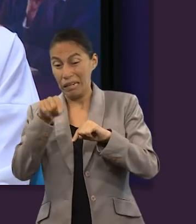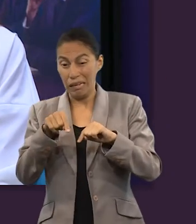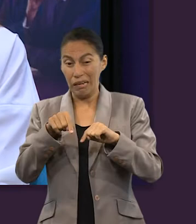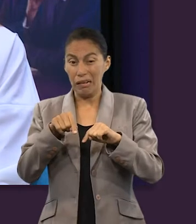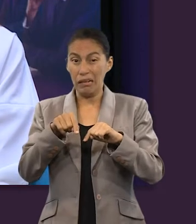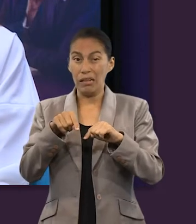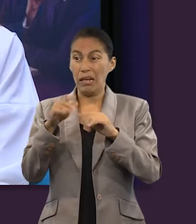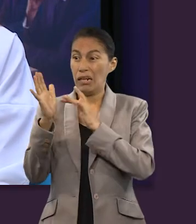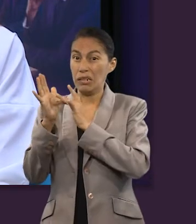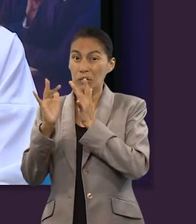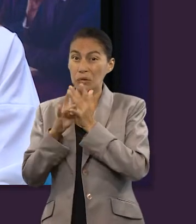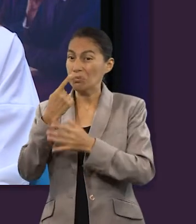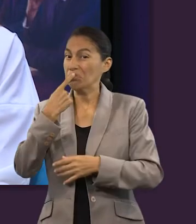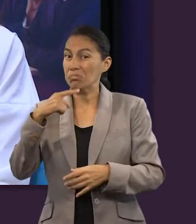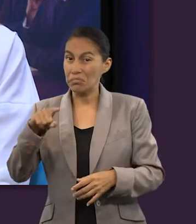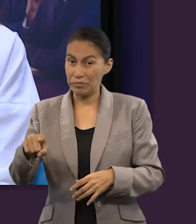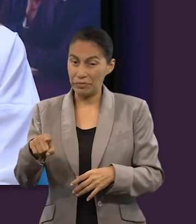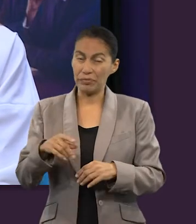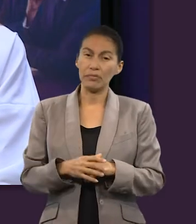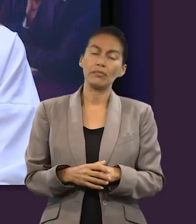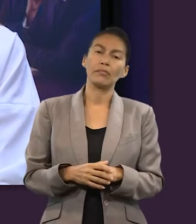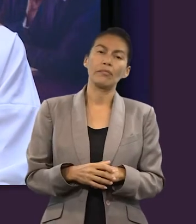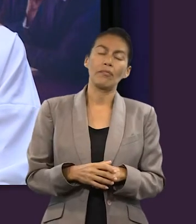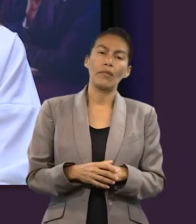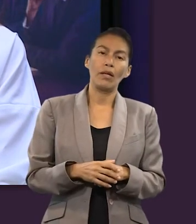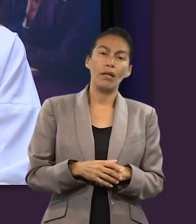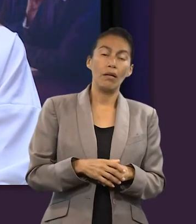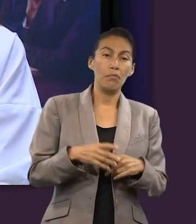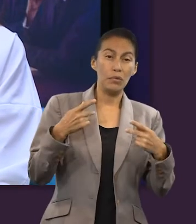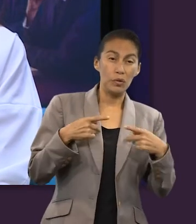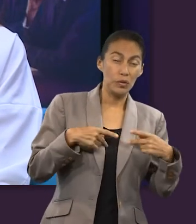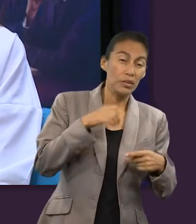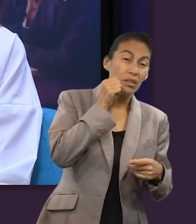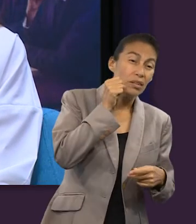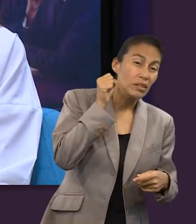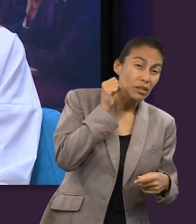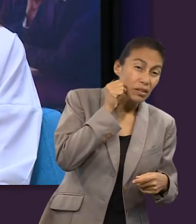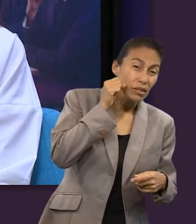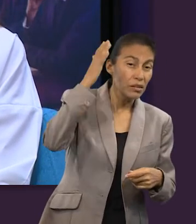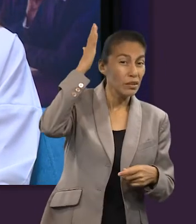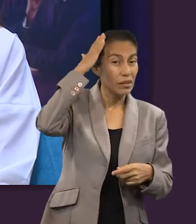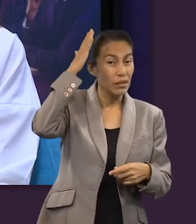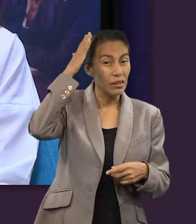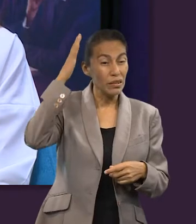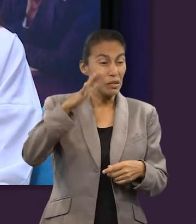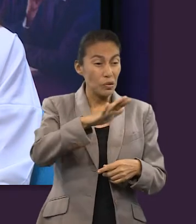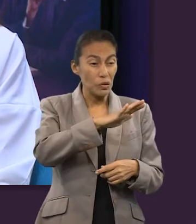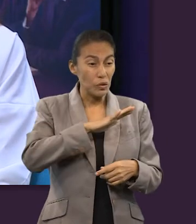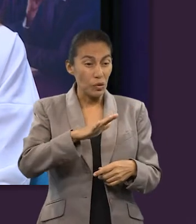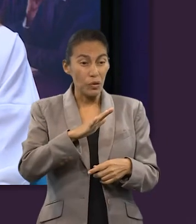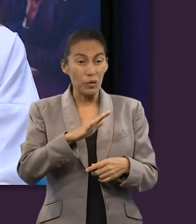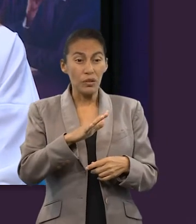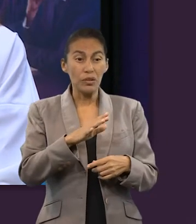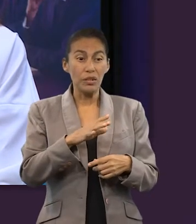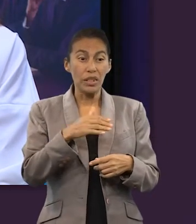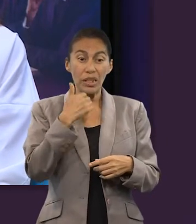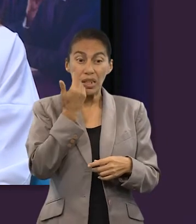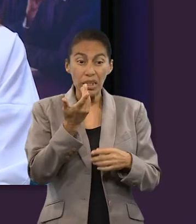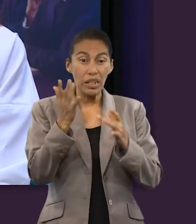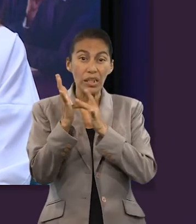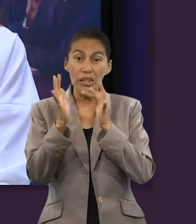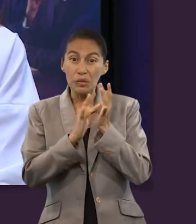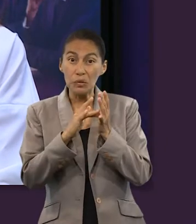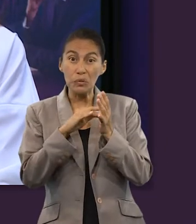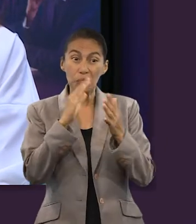para que traicionara al maestro, cuando vemos que los sacerdotes y ancianos exigían su muerte, cuando vemos que